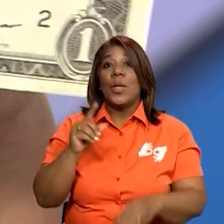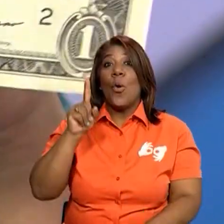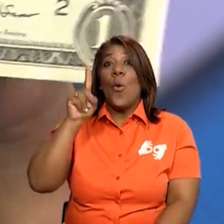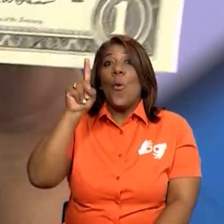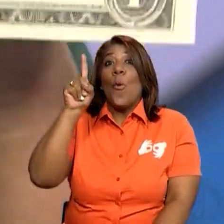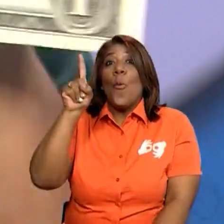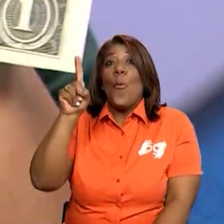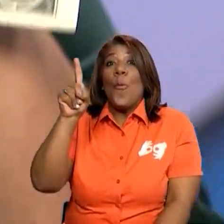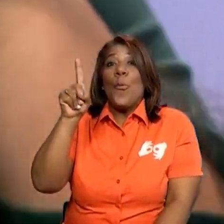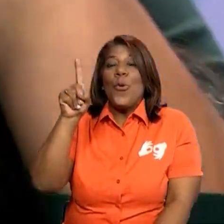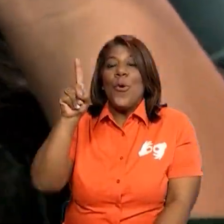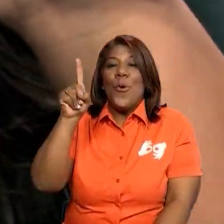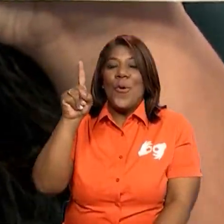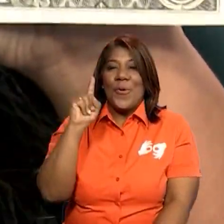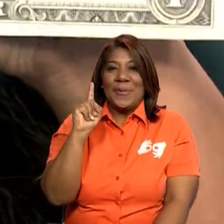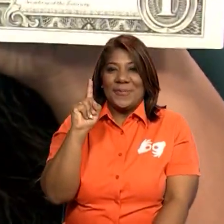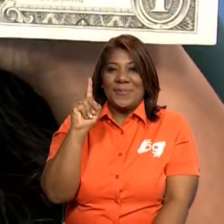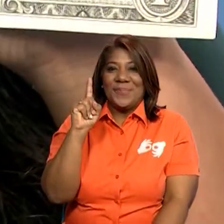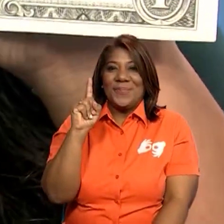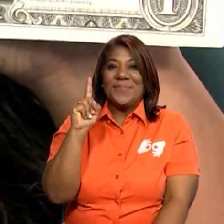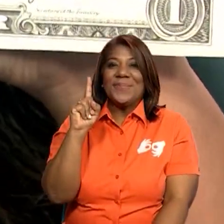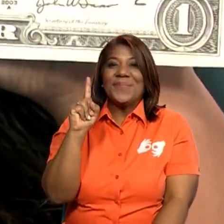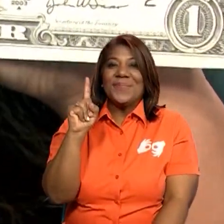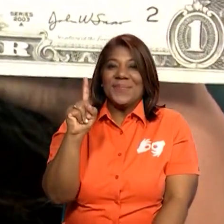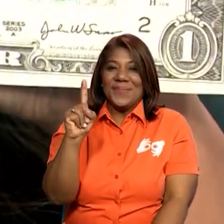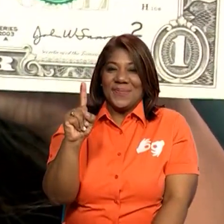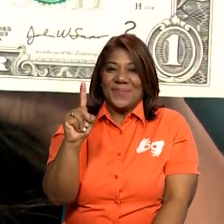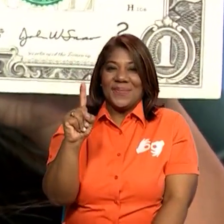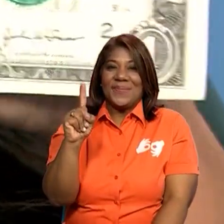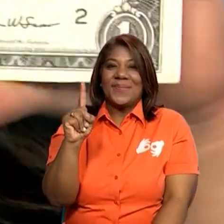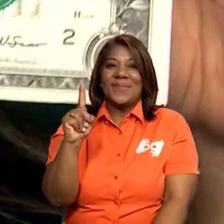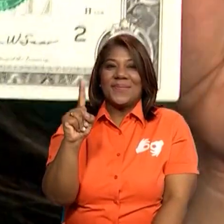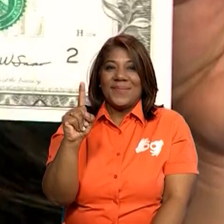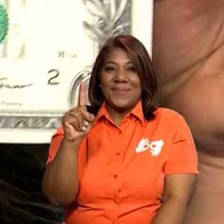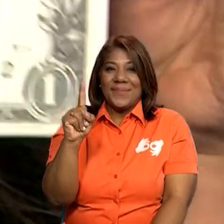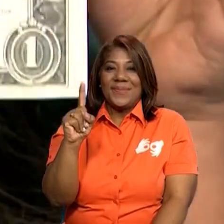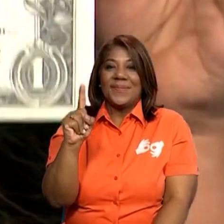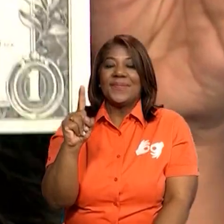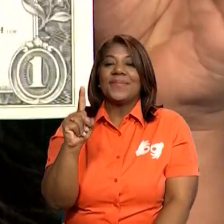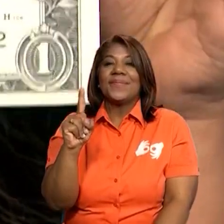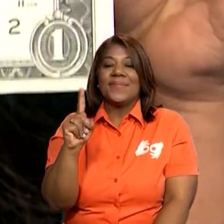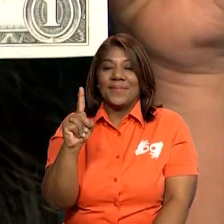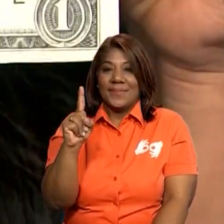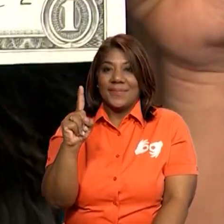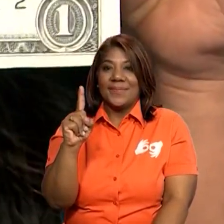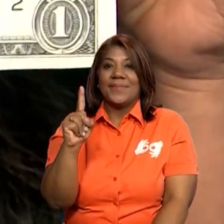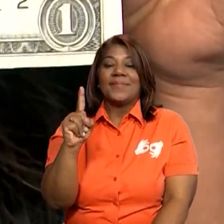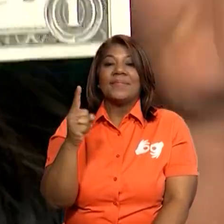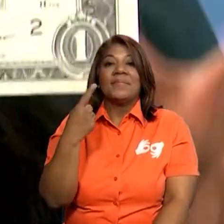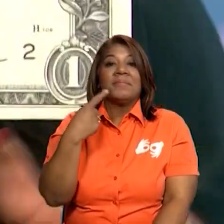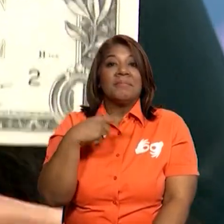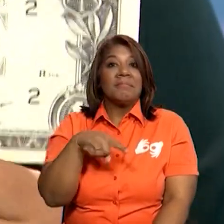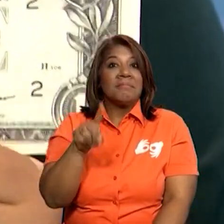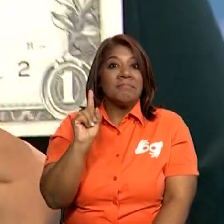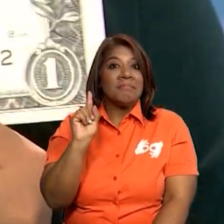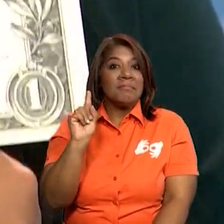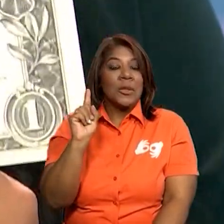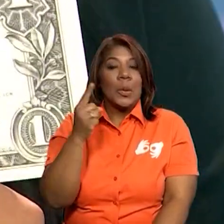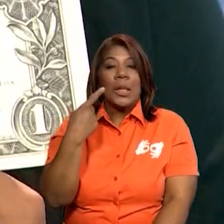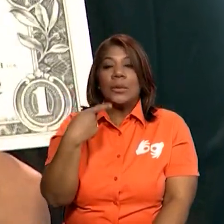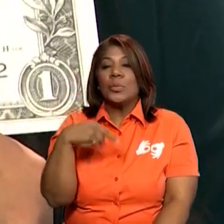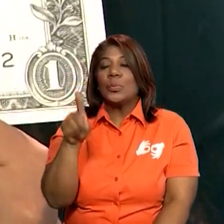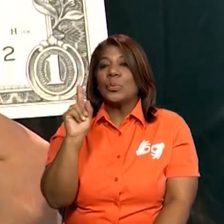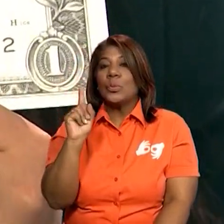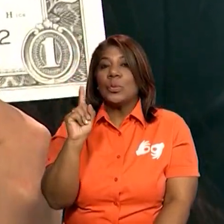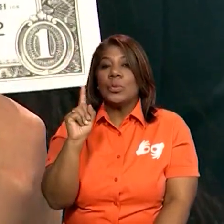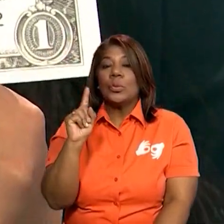observamos allí? El número uno. Excelente. Significa que esta moneda vale uno. Y en